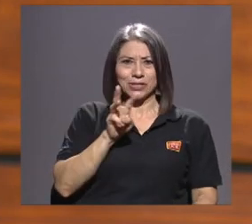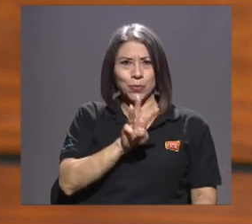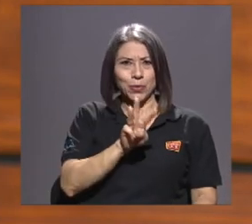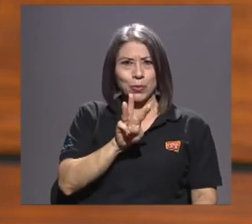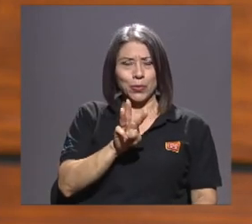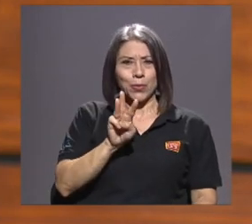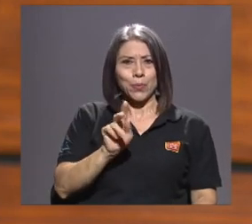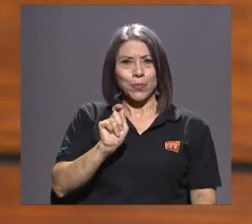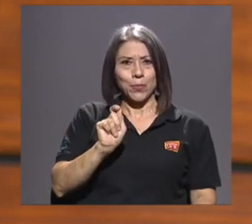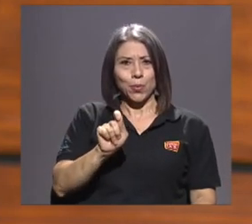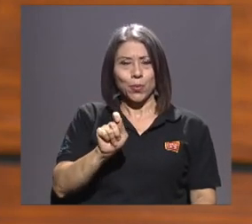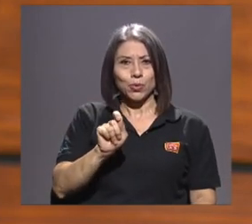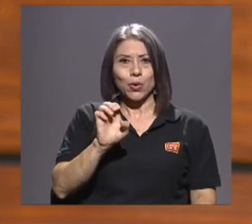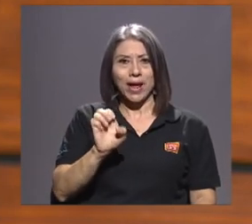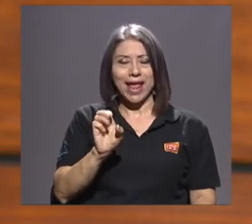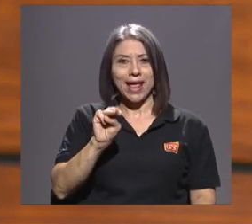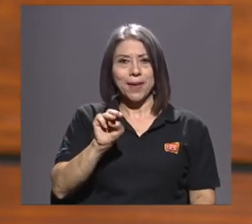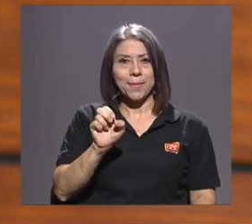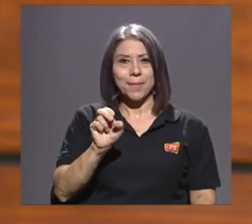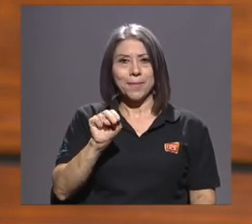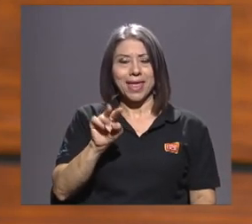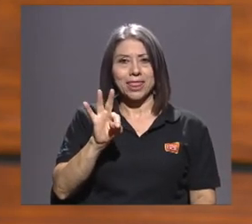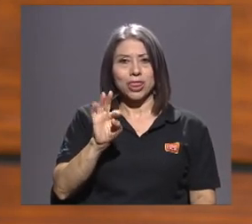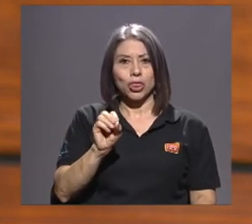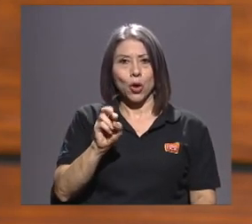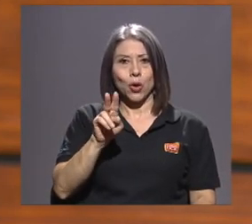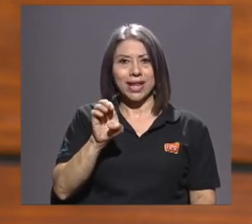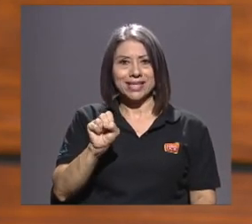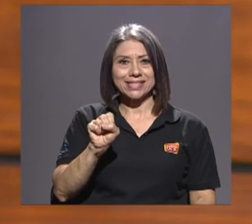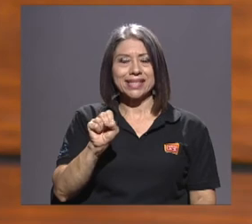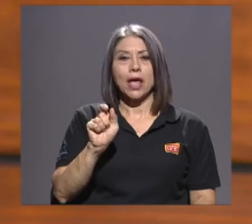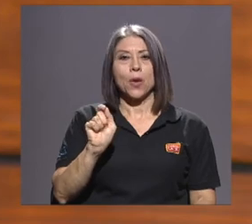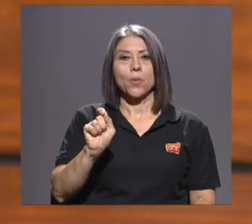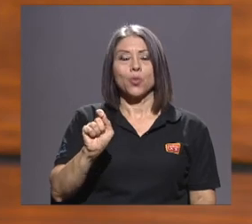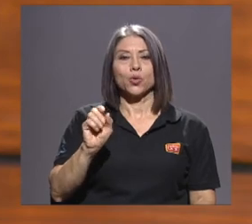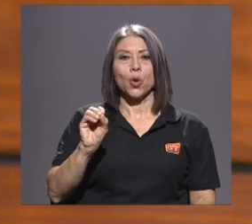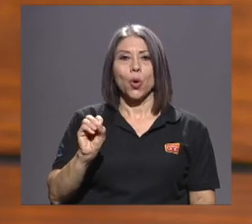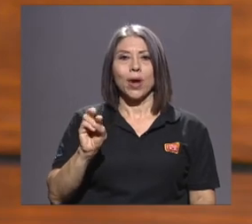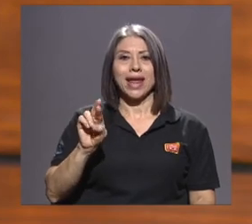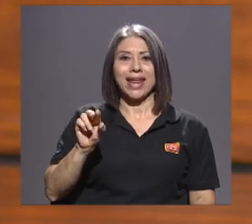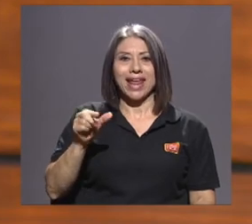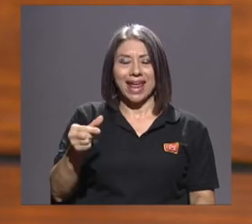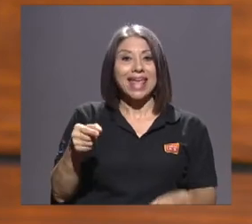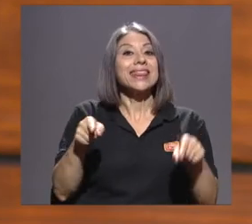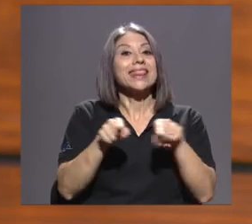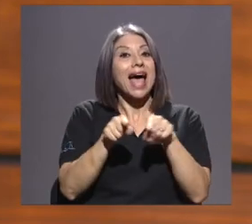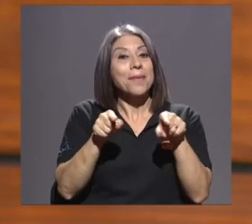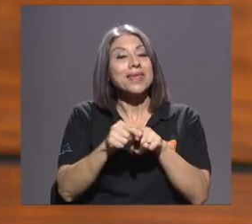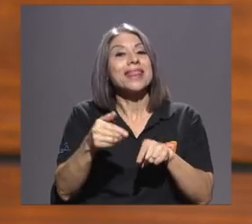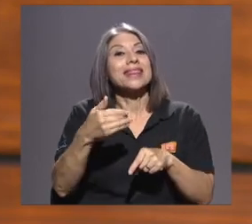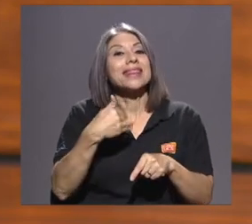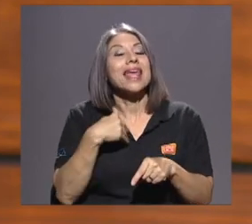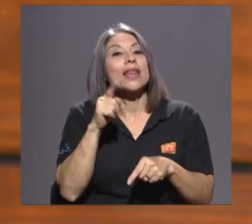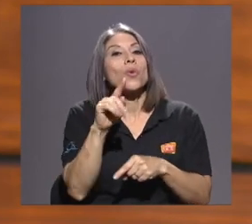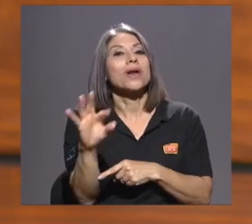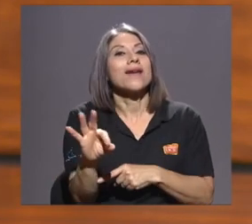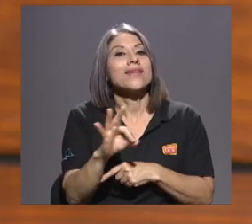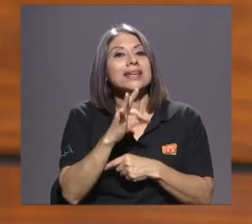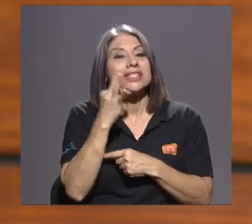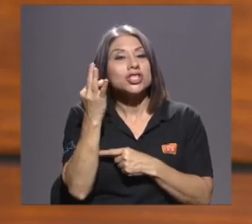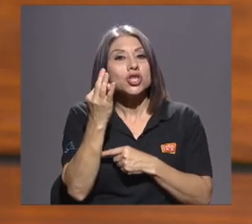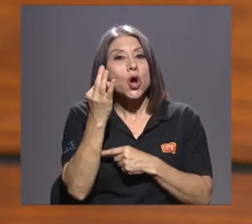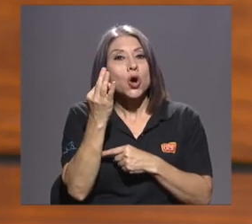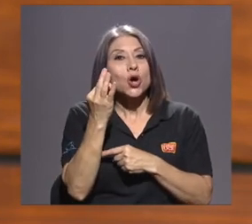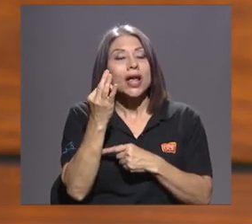.mentores.org también tiene una versión offline, es decir, una versión que no se